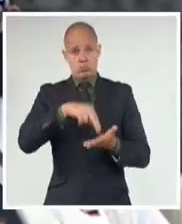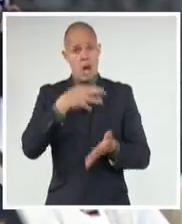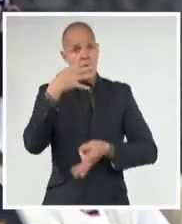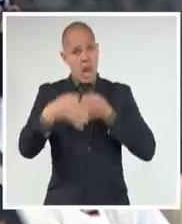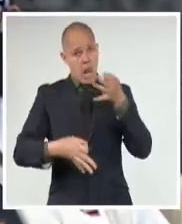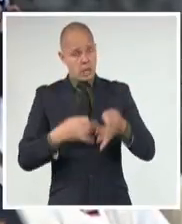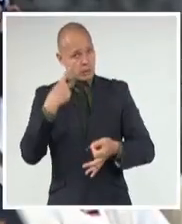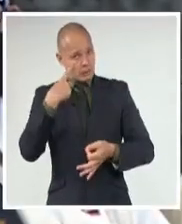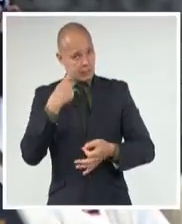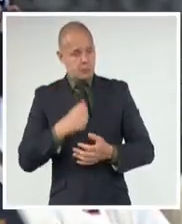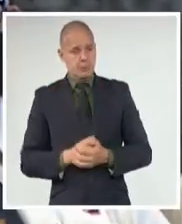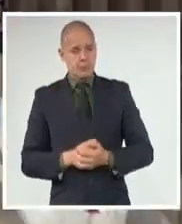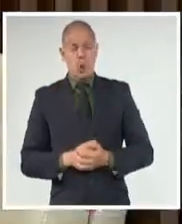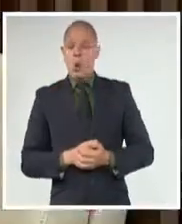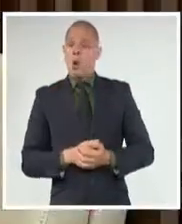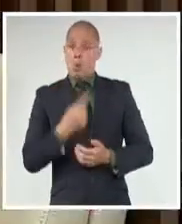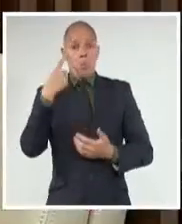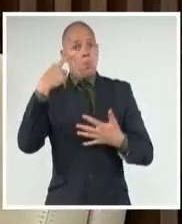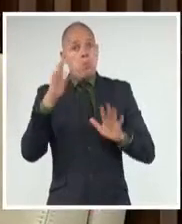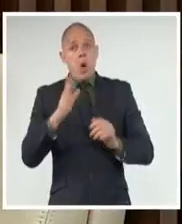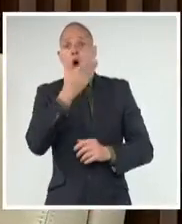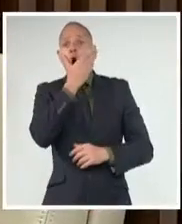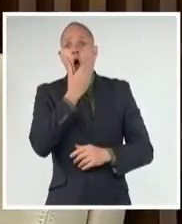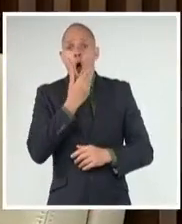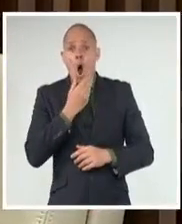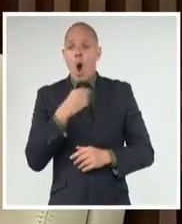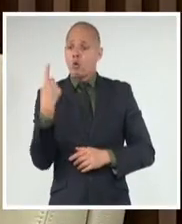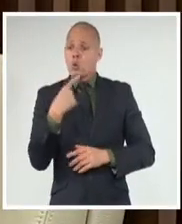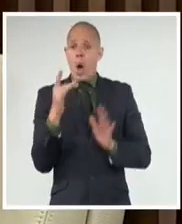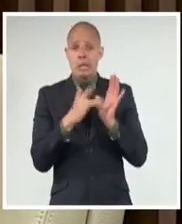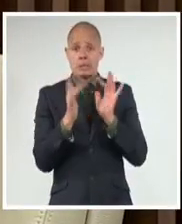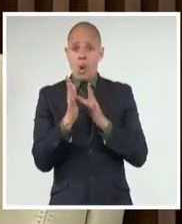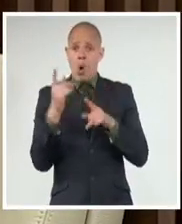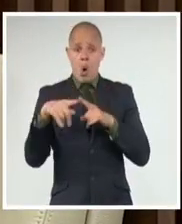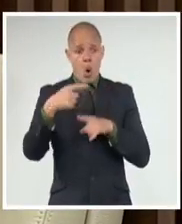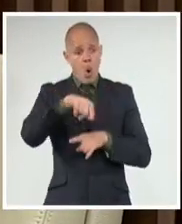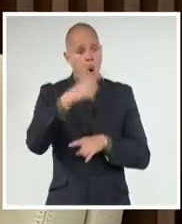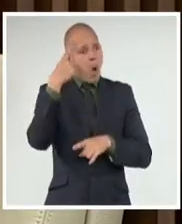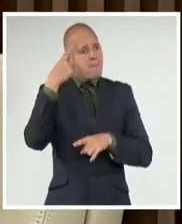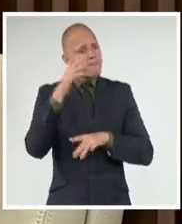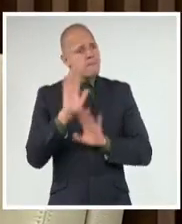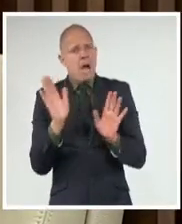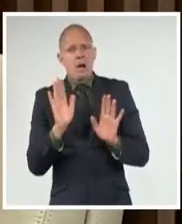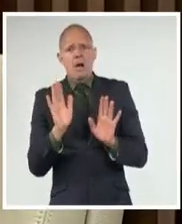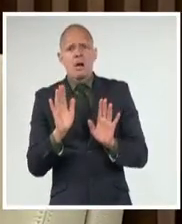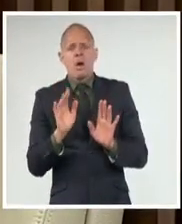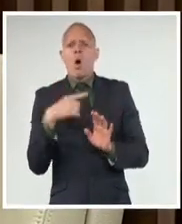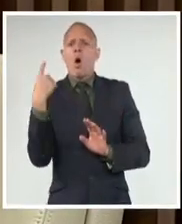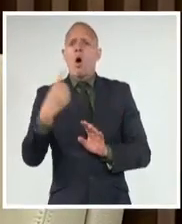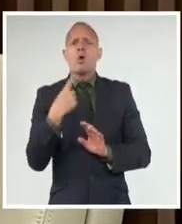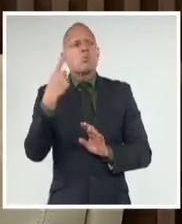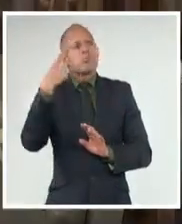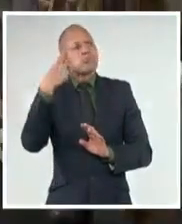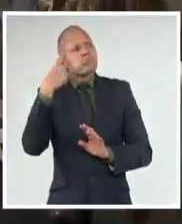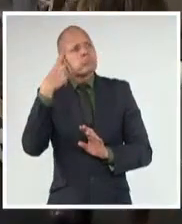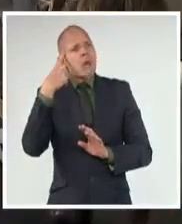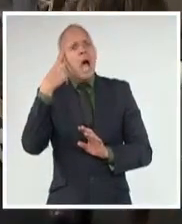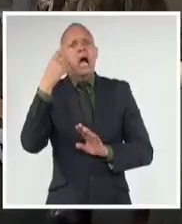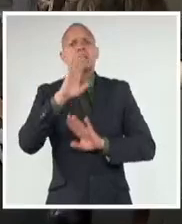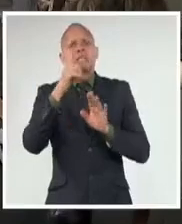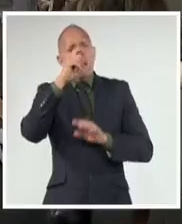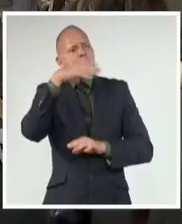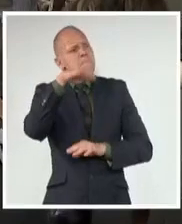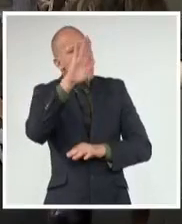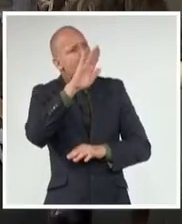las juventudes cristianas no somos el relevo de ese liderazgo ecuménico ni en Cuba ni en el mundo, somos ese